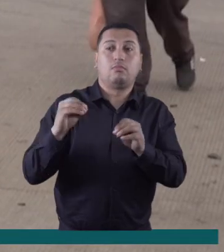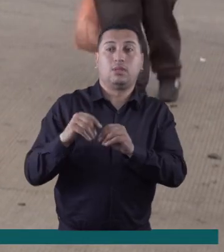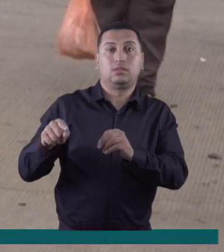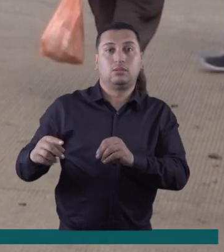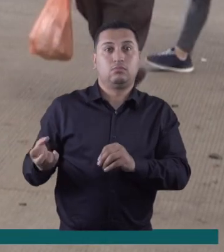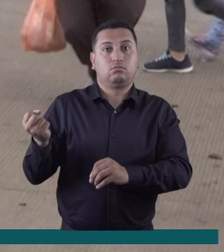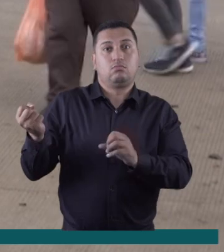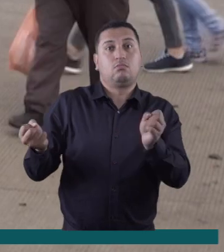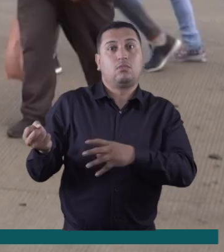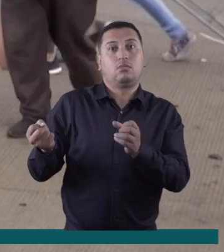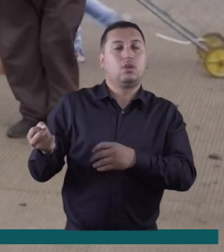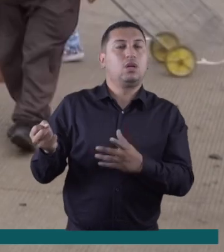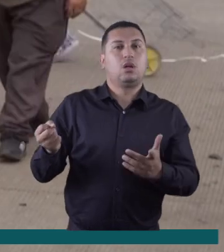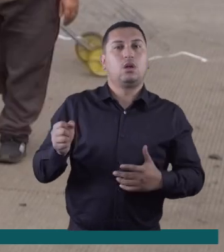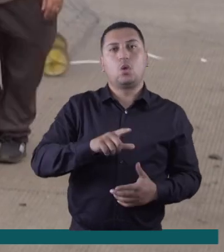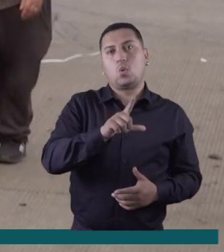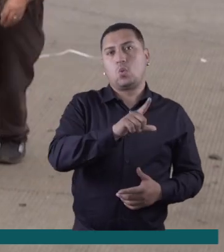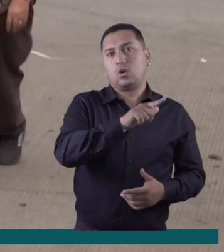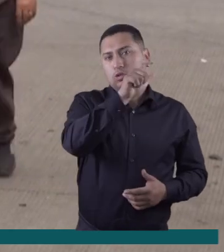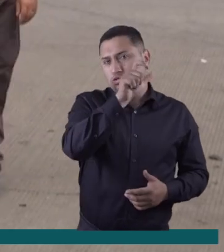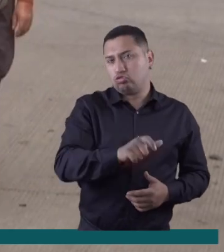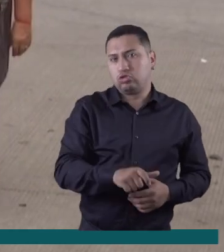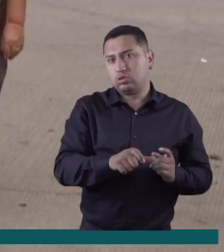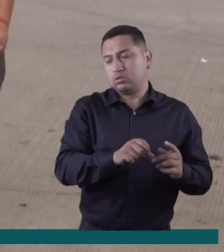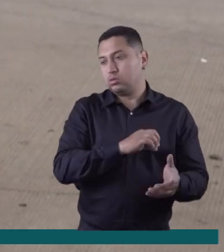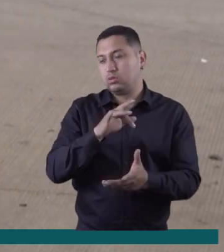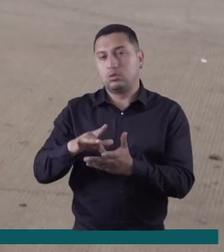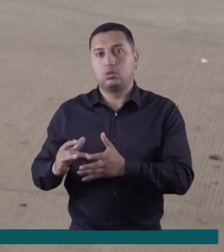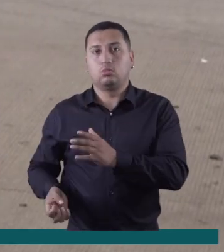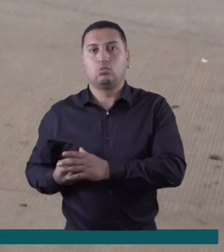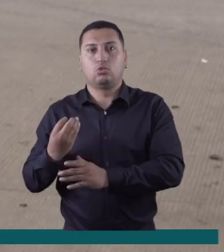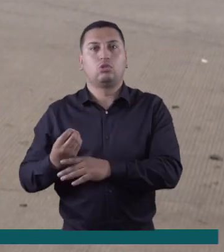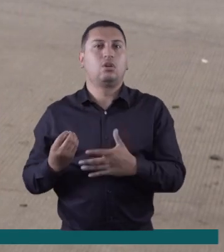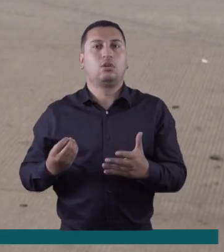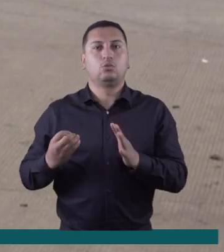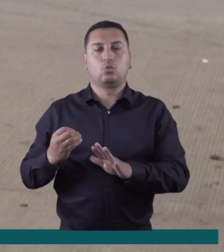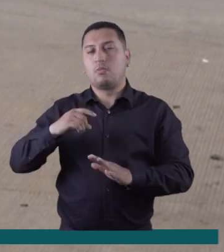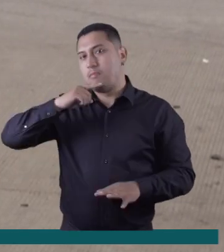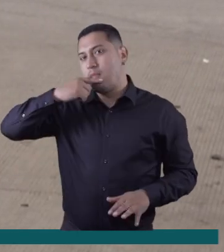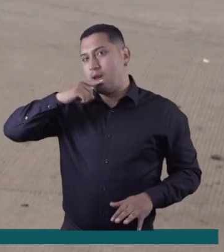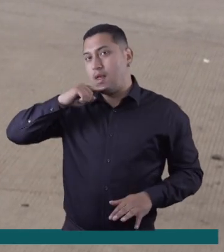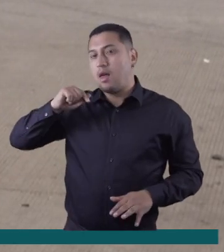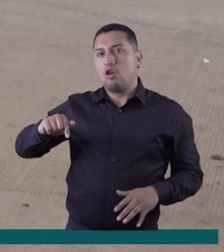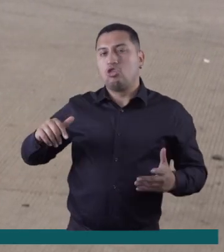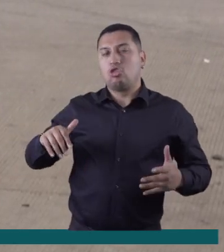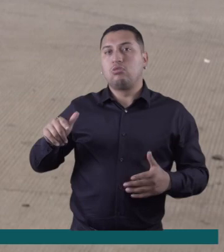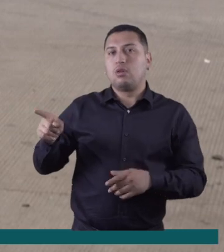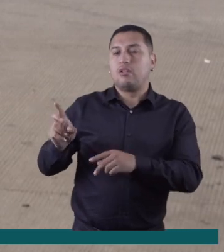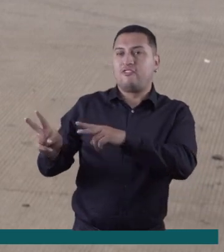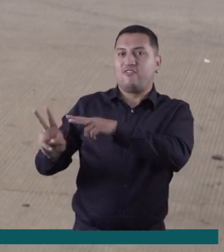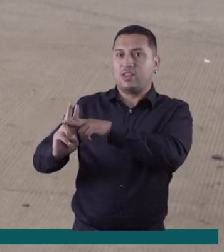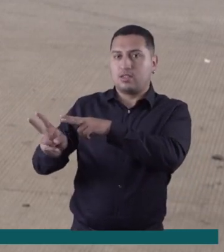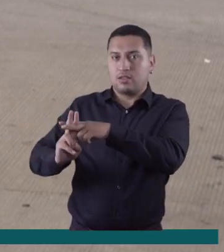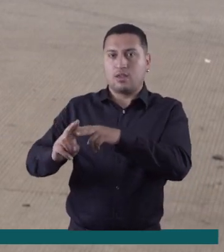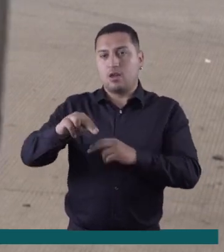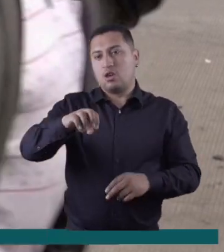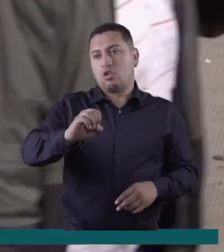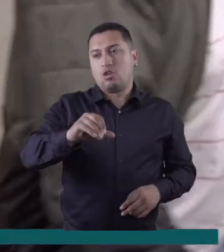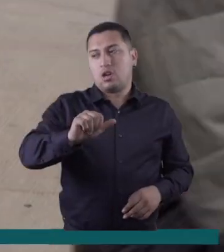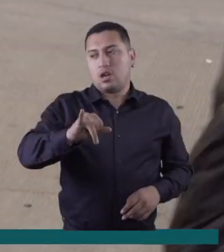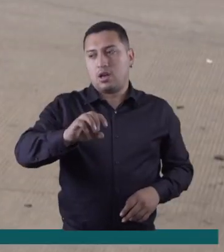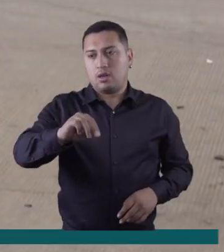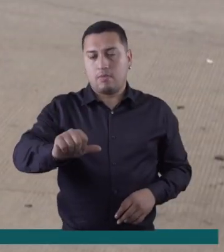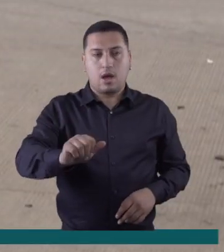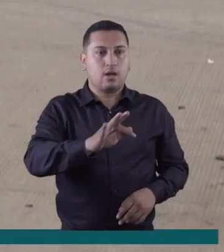todos los lunes productores de panela, principalmente provenientes de los municipios de Villeta, Nocaima, Vergara